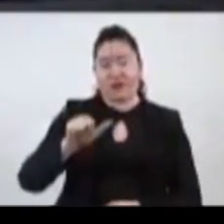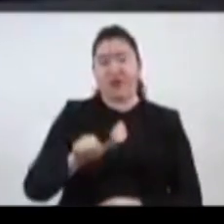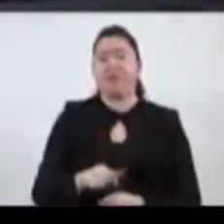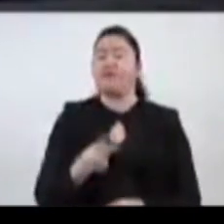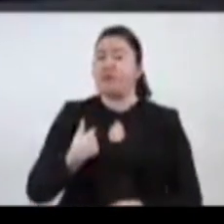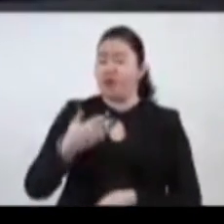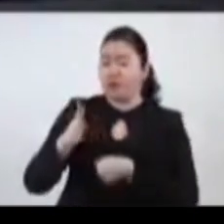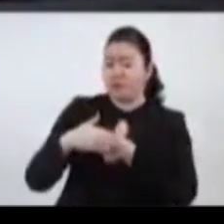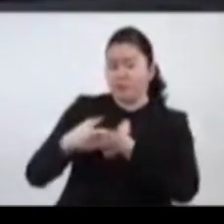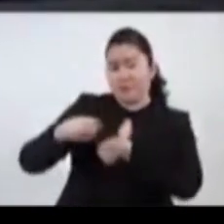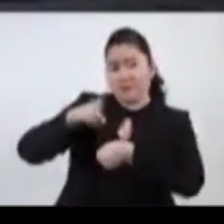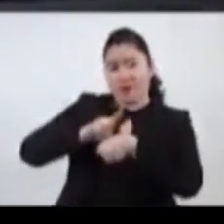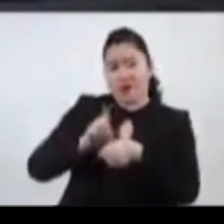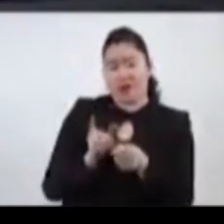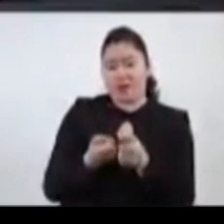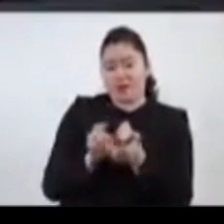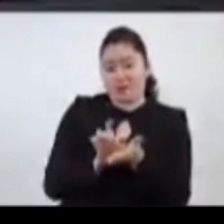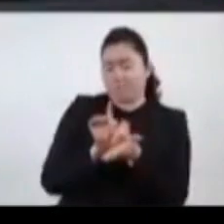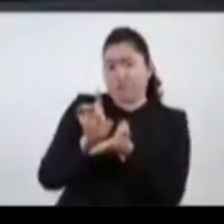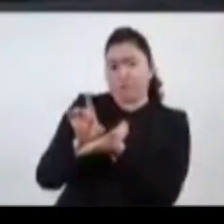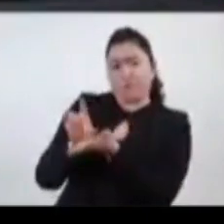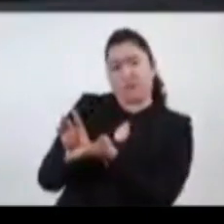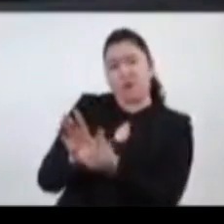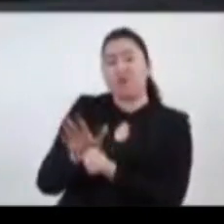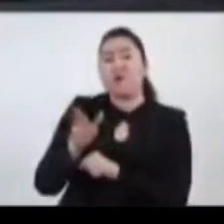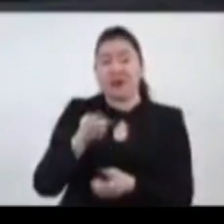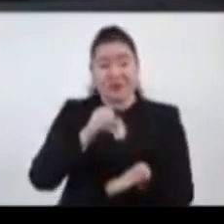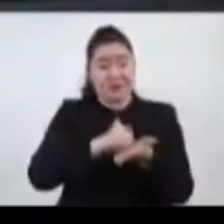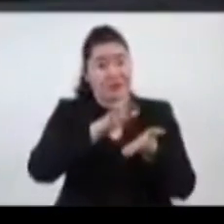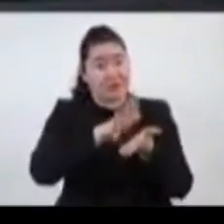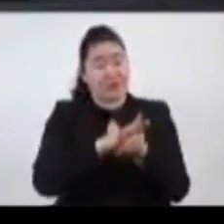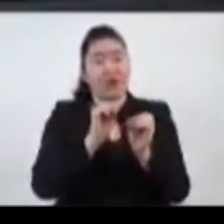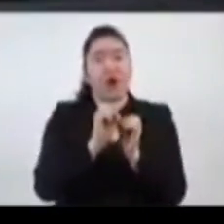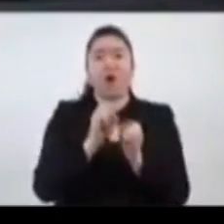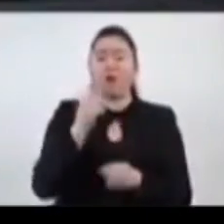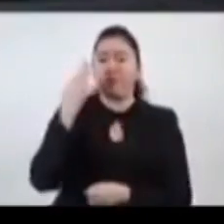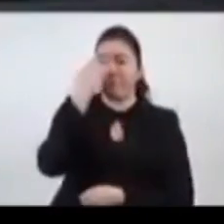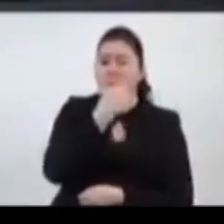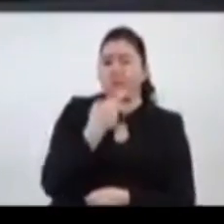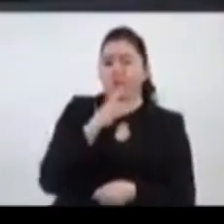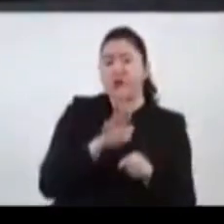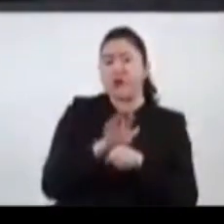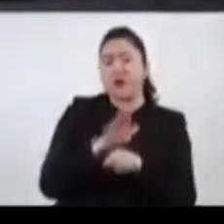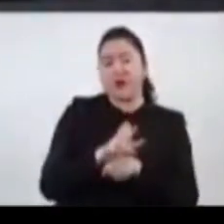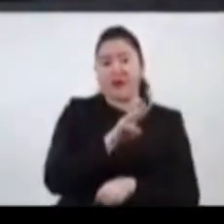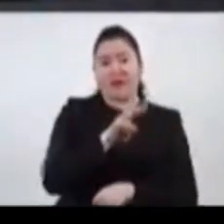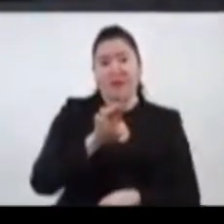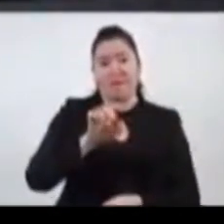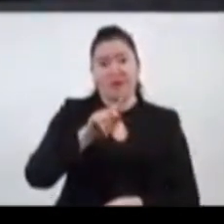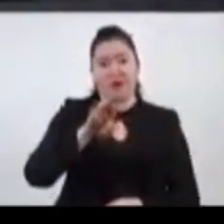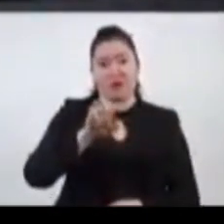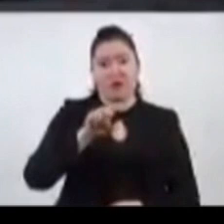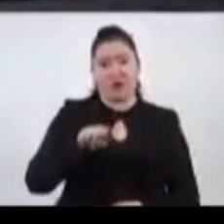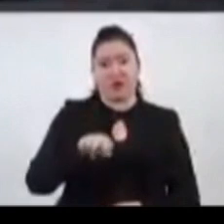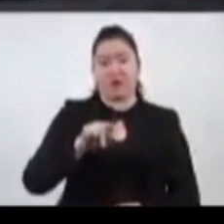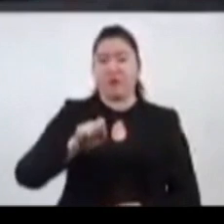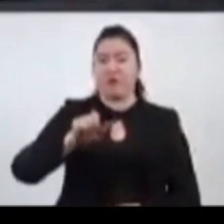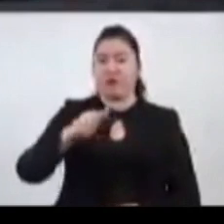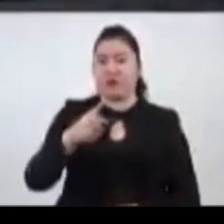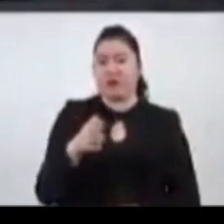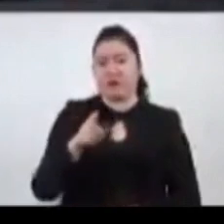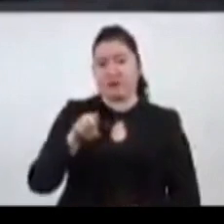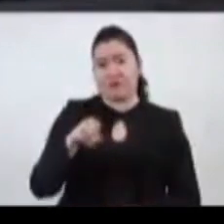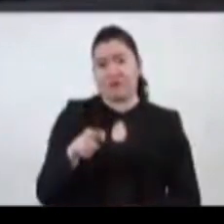como siempre, un mensaje SMS en su celular con su cita. O también pueden consultar vacunación.cdmx